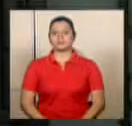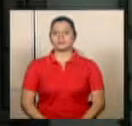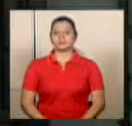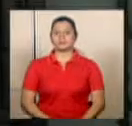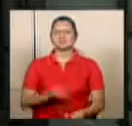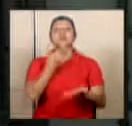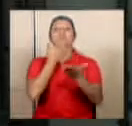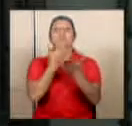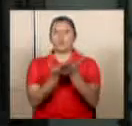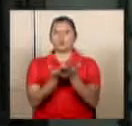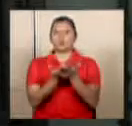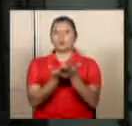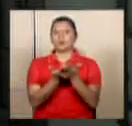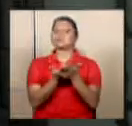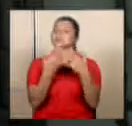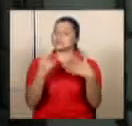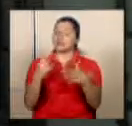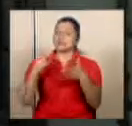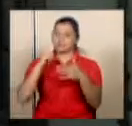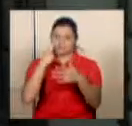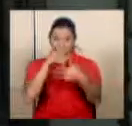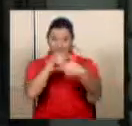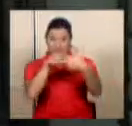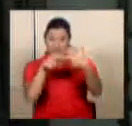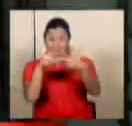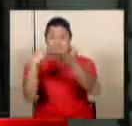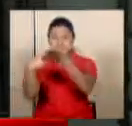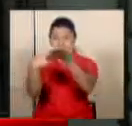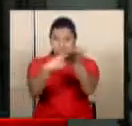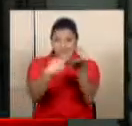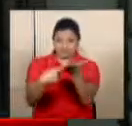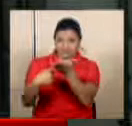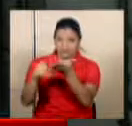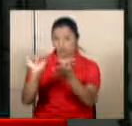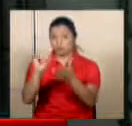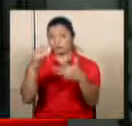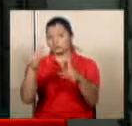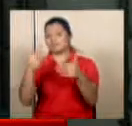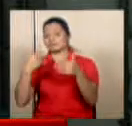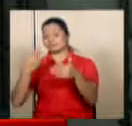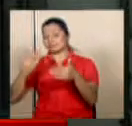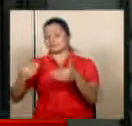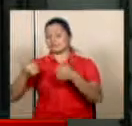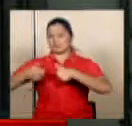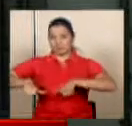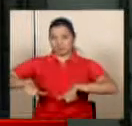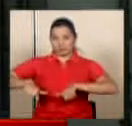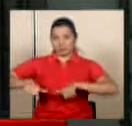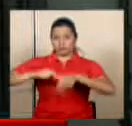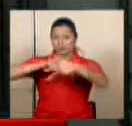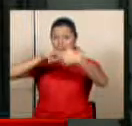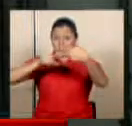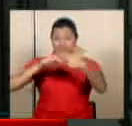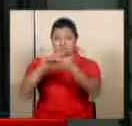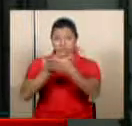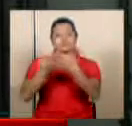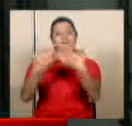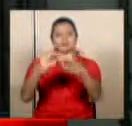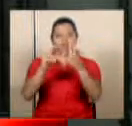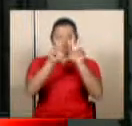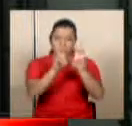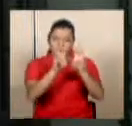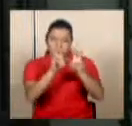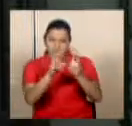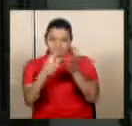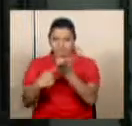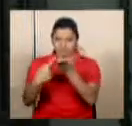Bueno, han sido puestos en discusión como habíamos acordado en jefes de fracción los tres dictámenes que salieron de